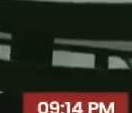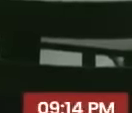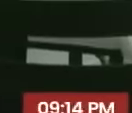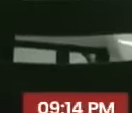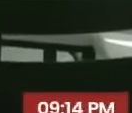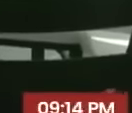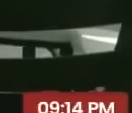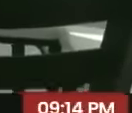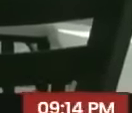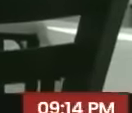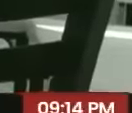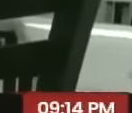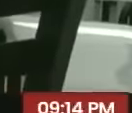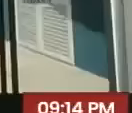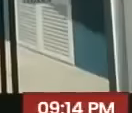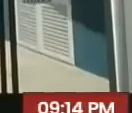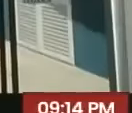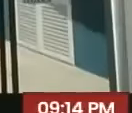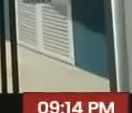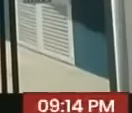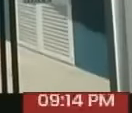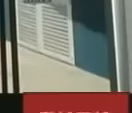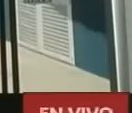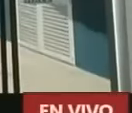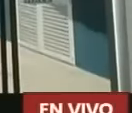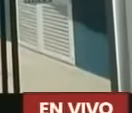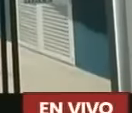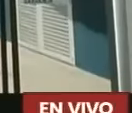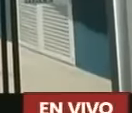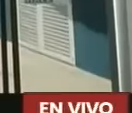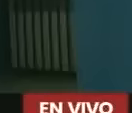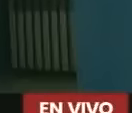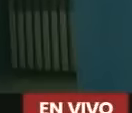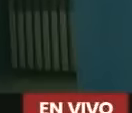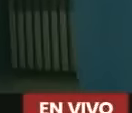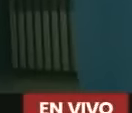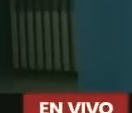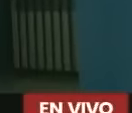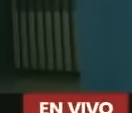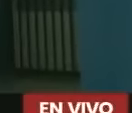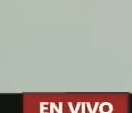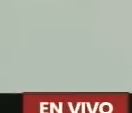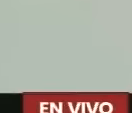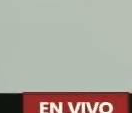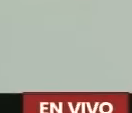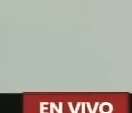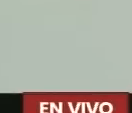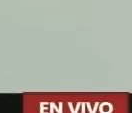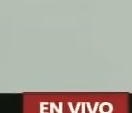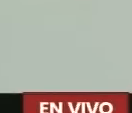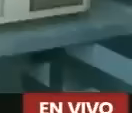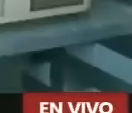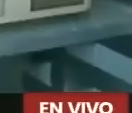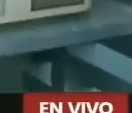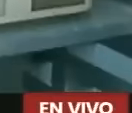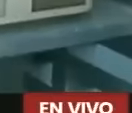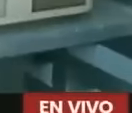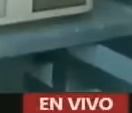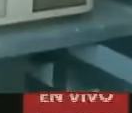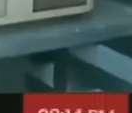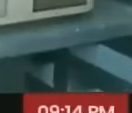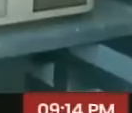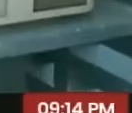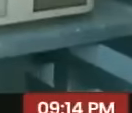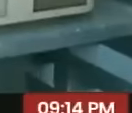de la cocina, comedor, cielo raso, de todo el 100%, tanto del CDI como el SRI y San José, la